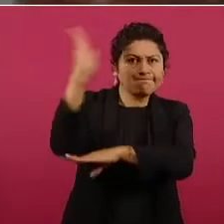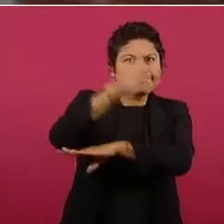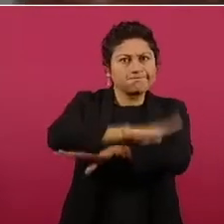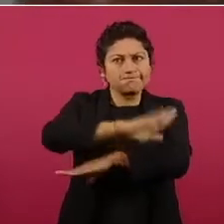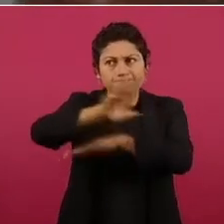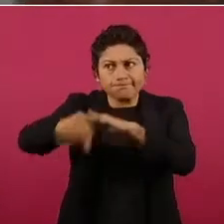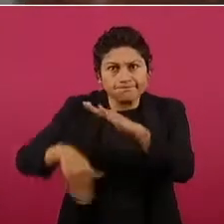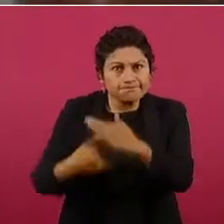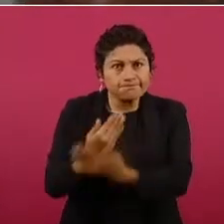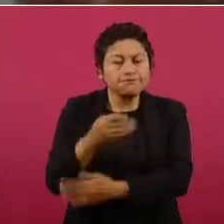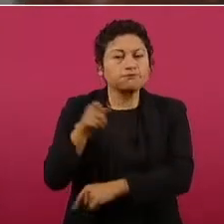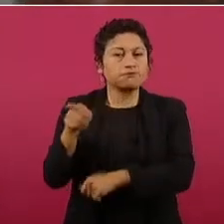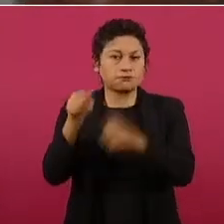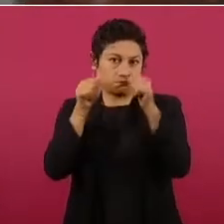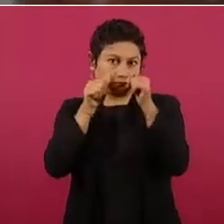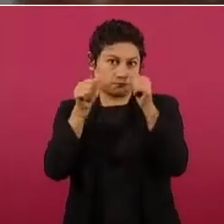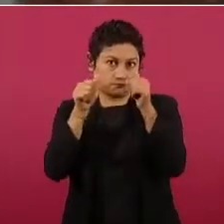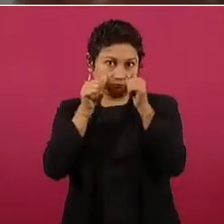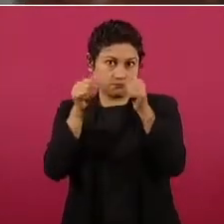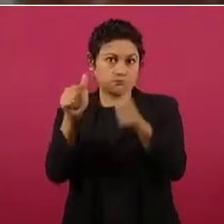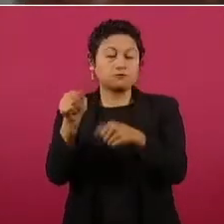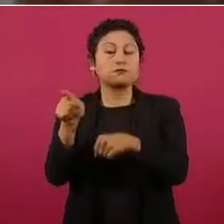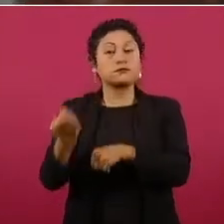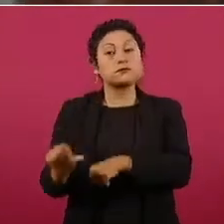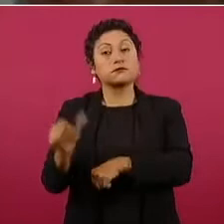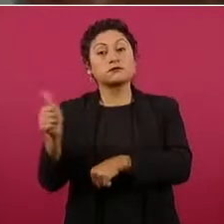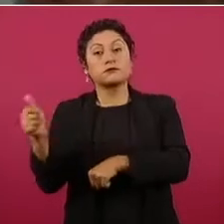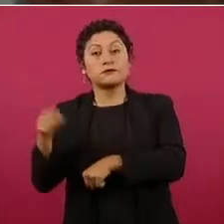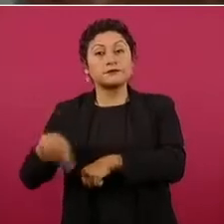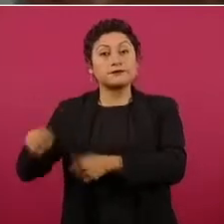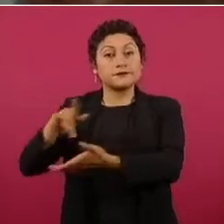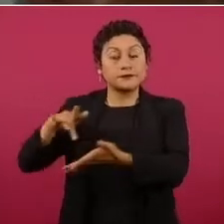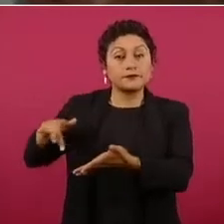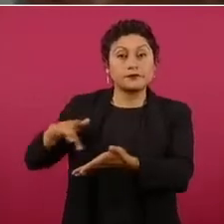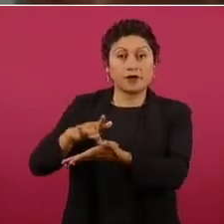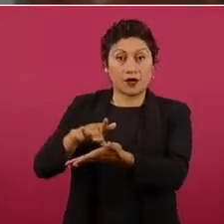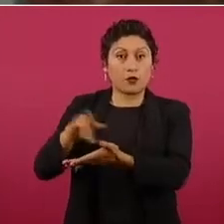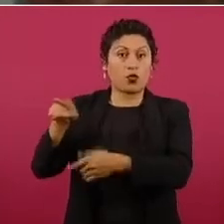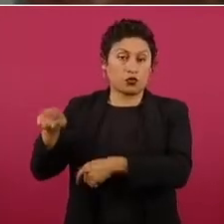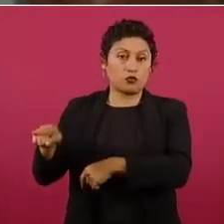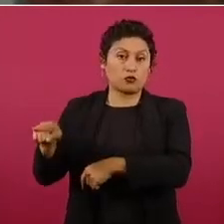Colombia es histórico y reitera que las puertas de México están abiertas.